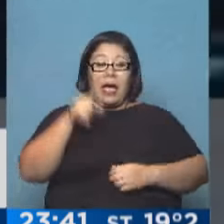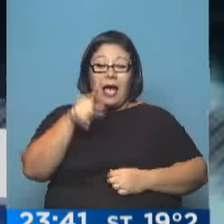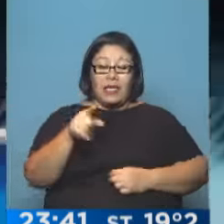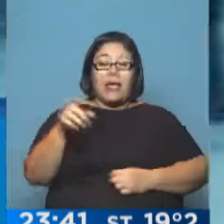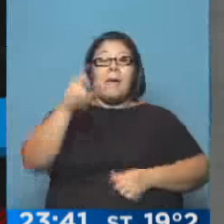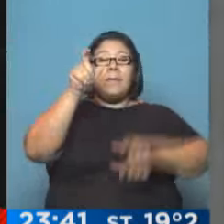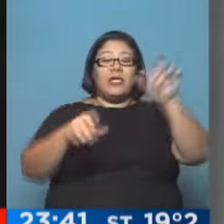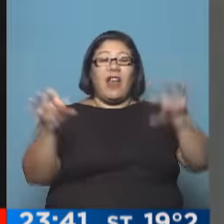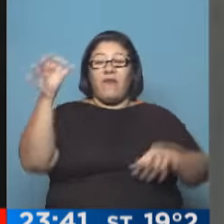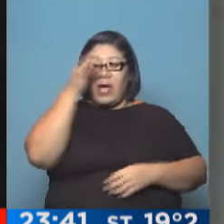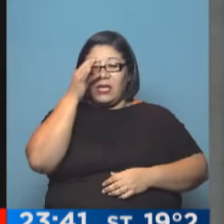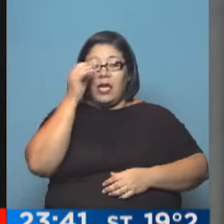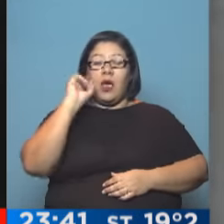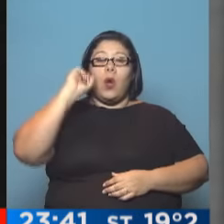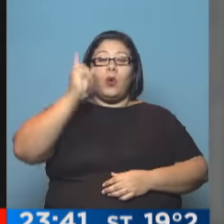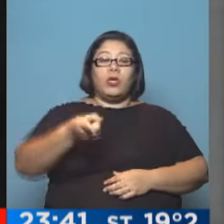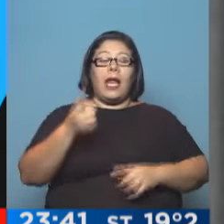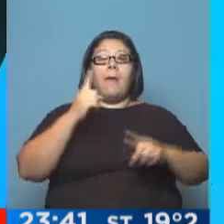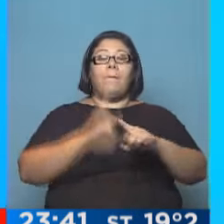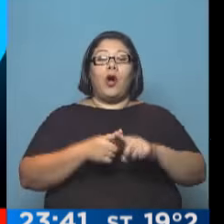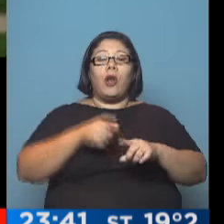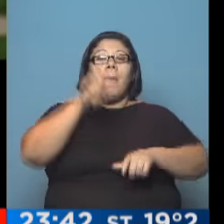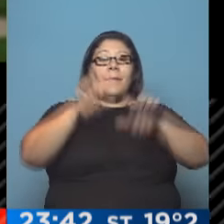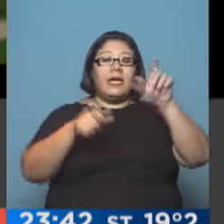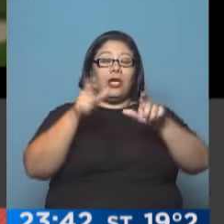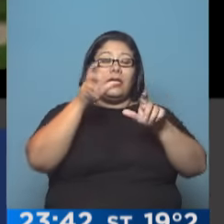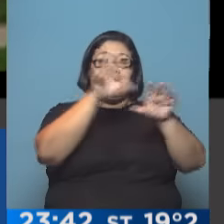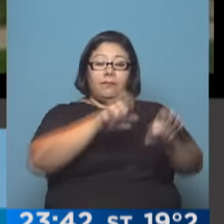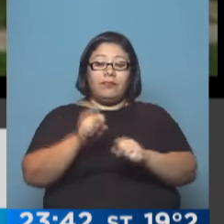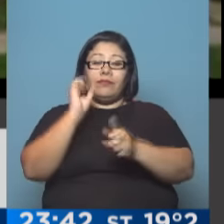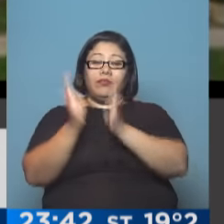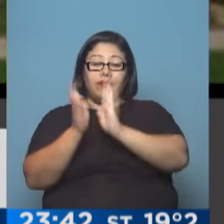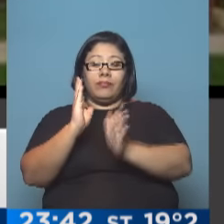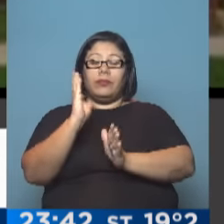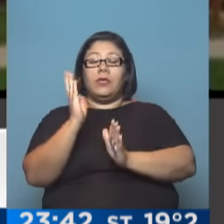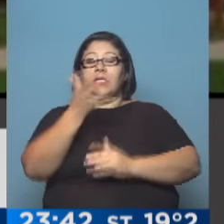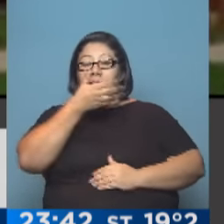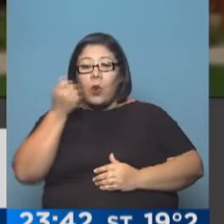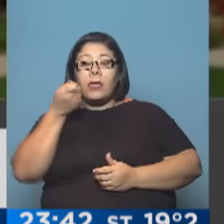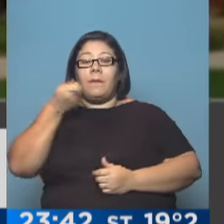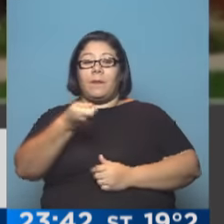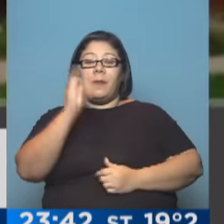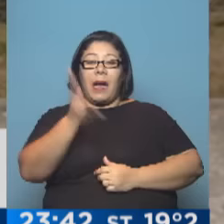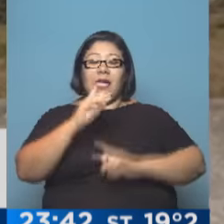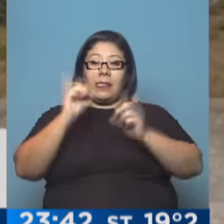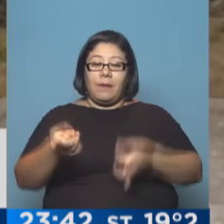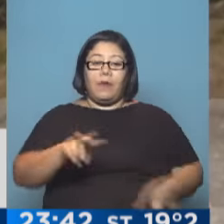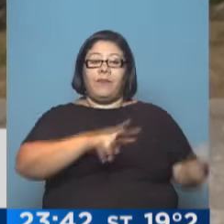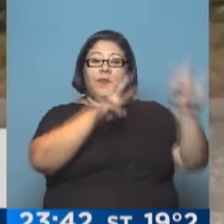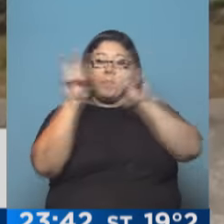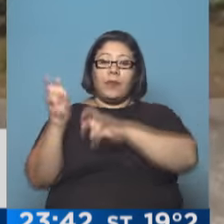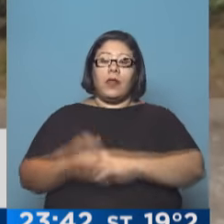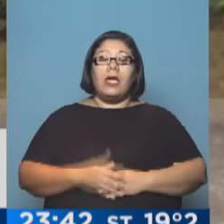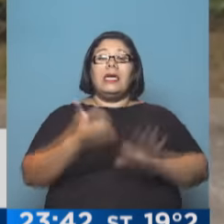unos 20 represores por crímenes de lesa humanidad. Asaltan a un pueblo santafesino. Al menos seis